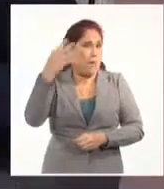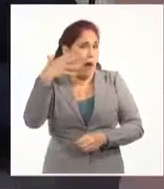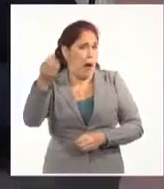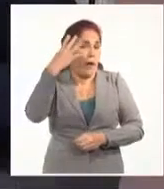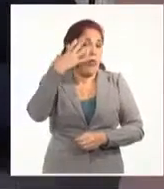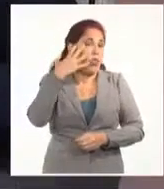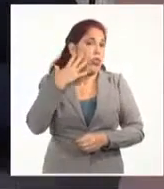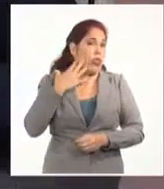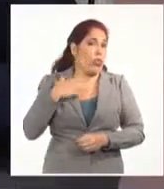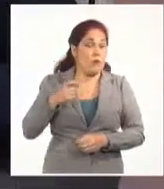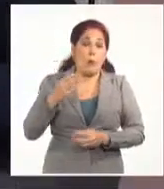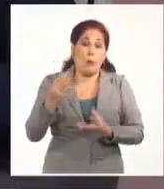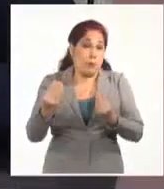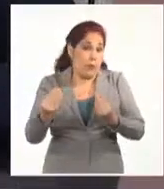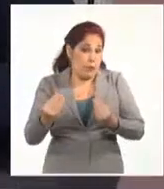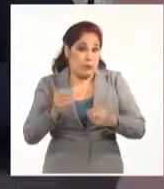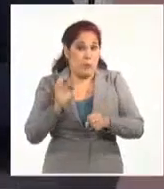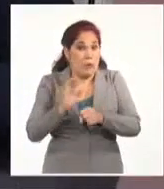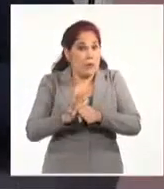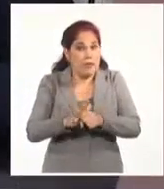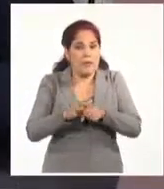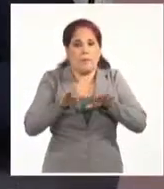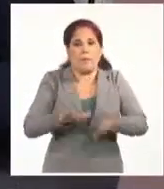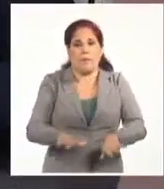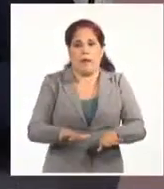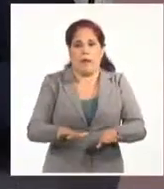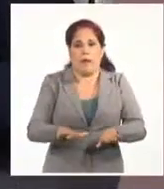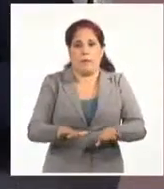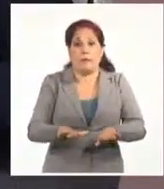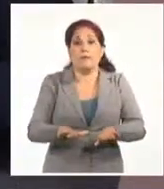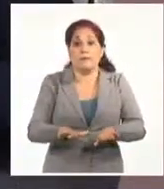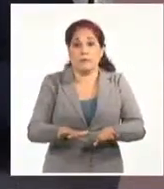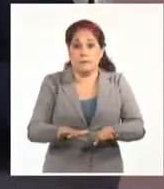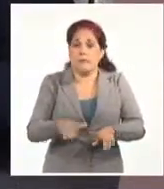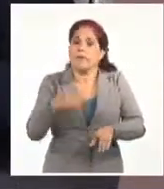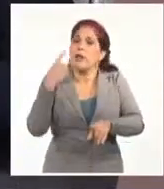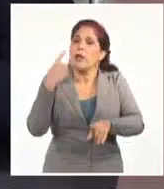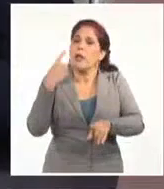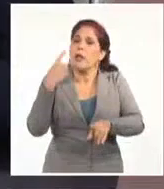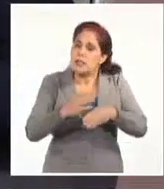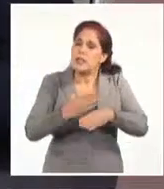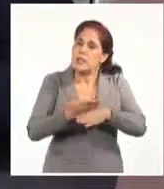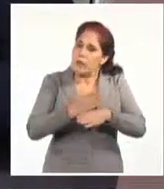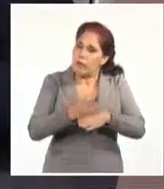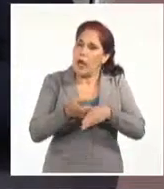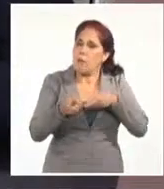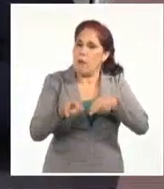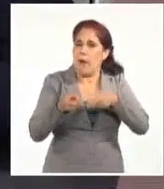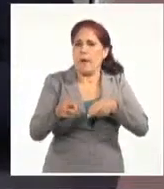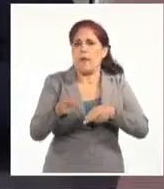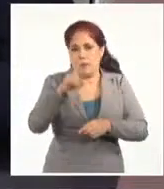de Duque desde que empezó aquel paro nacional. Es decir, esos son represiones. Eso es represión.